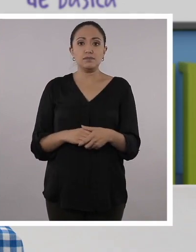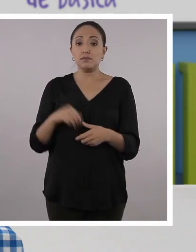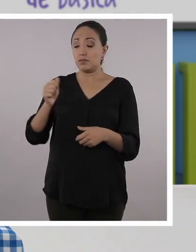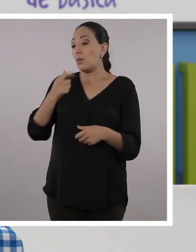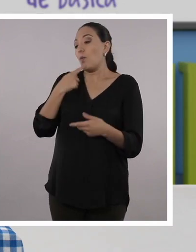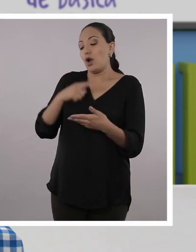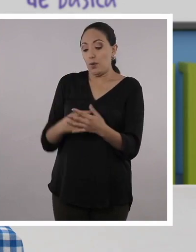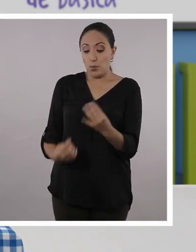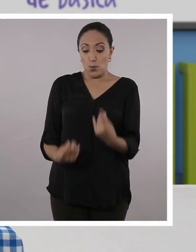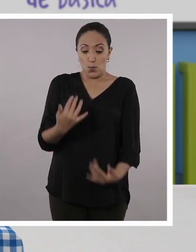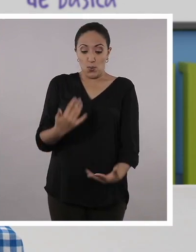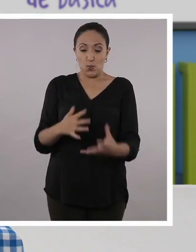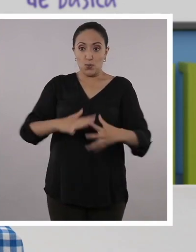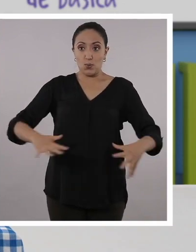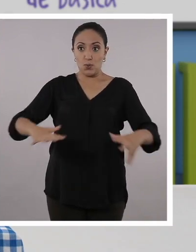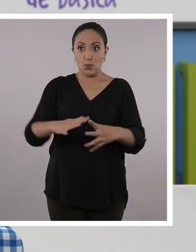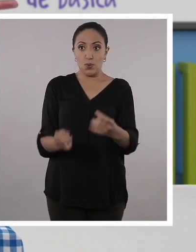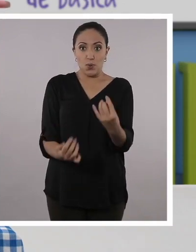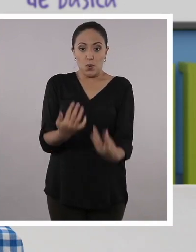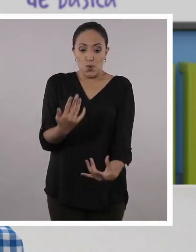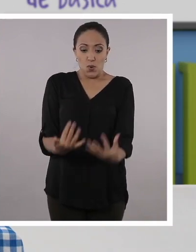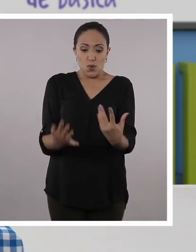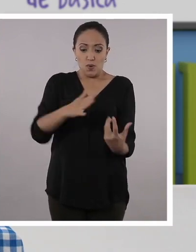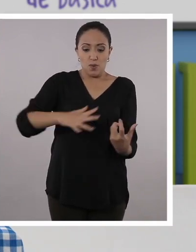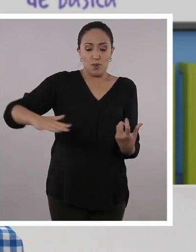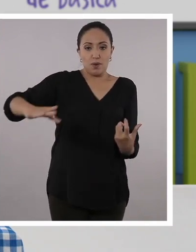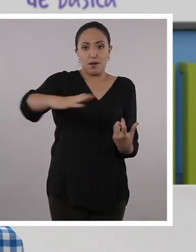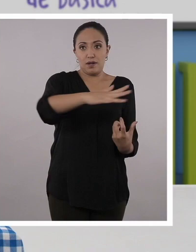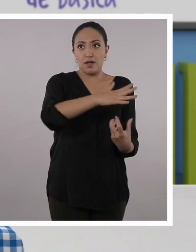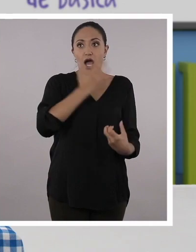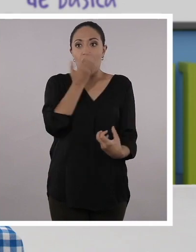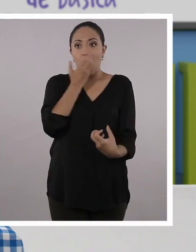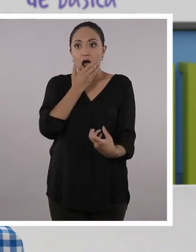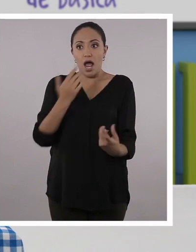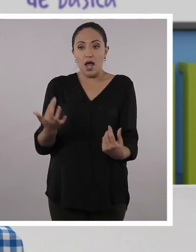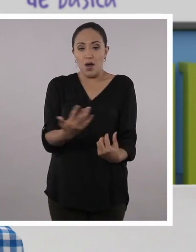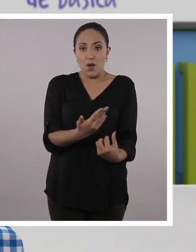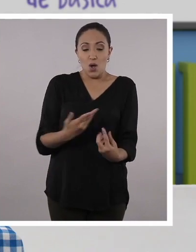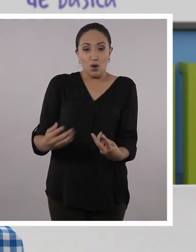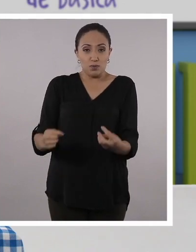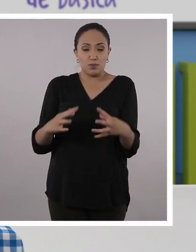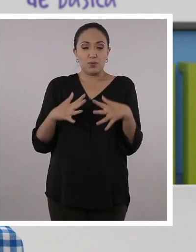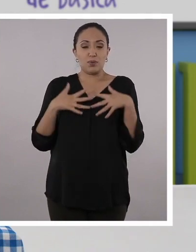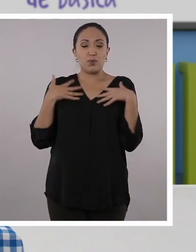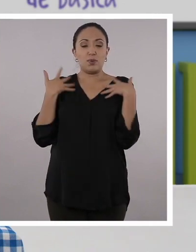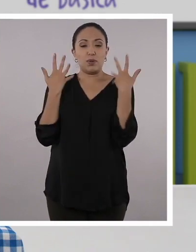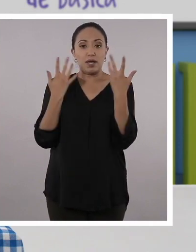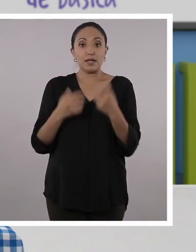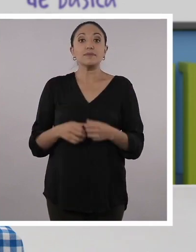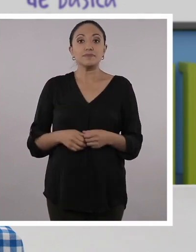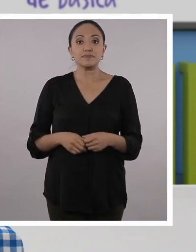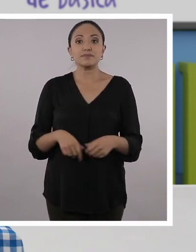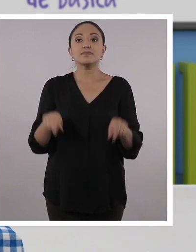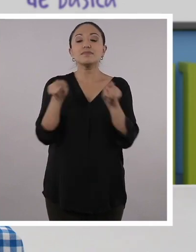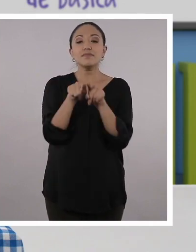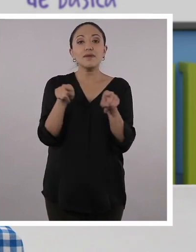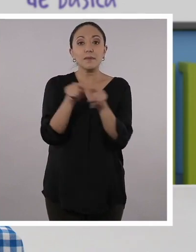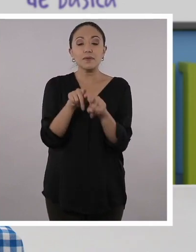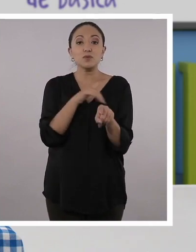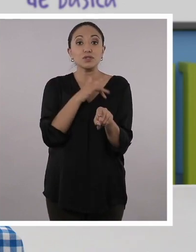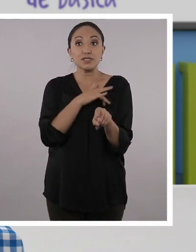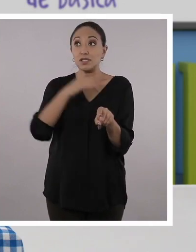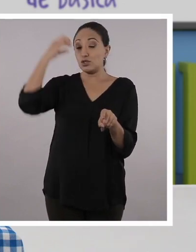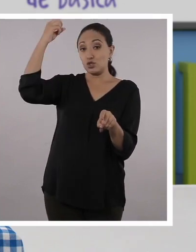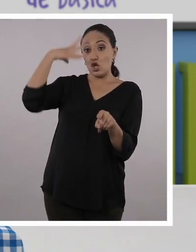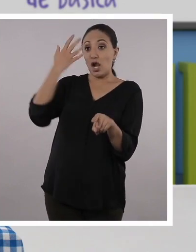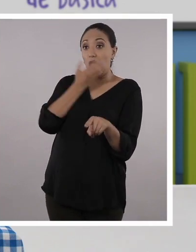por ejemplo, cuando estamos en una fogata y nos sentamos todo alrededor, todos nos vamos calentando, ¿no cierto? Exacto, Santi. O también, nosotros sentimos que el sol